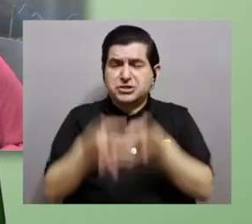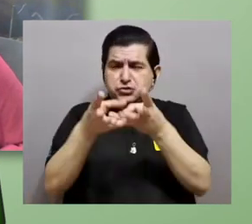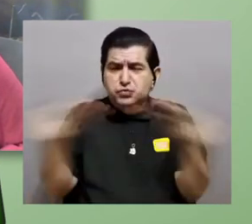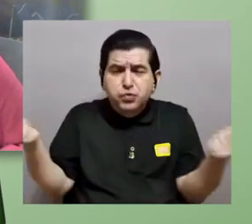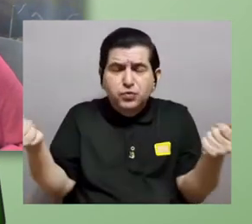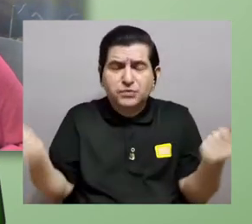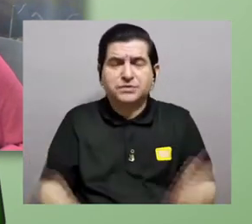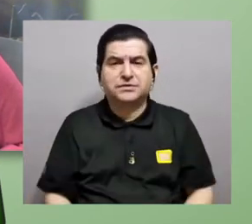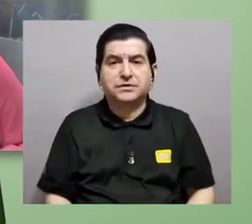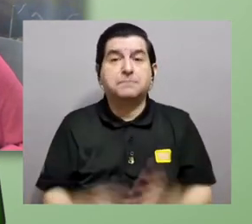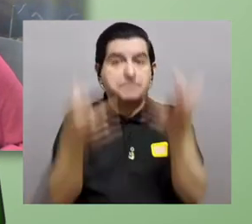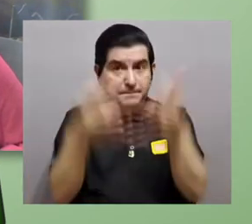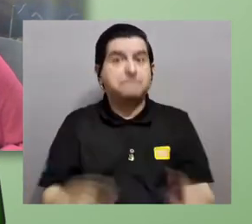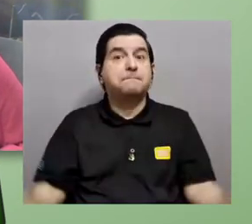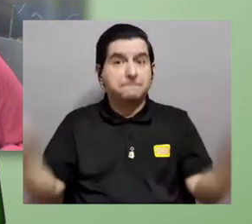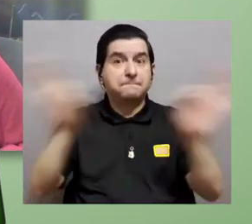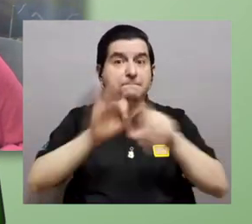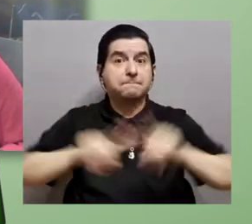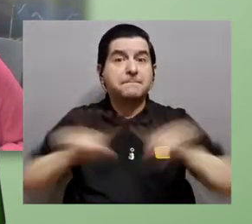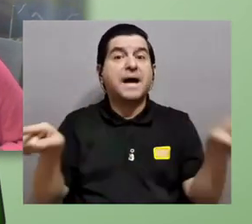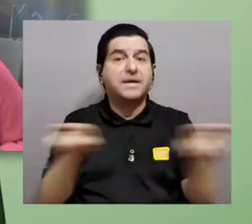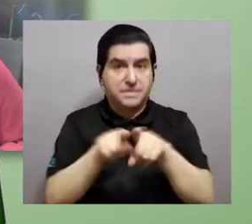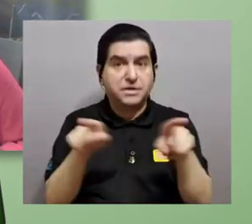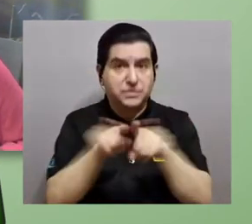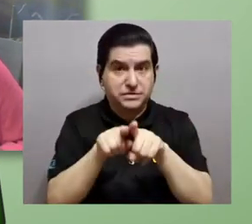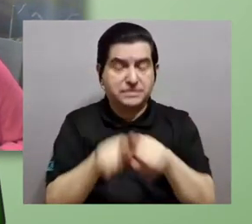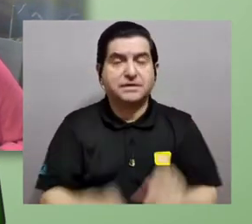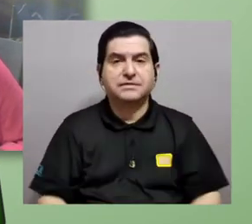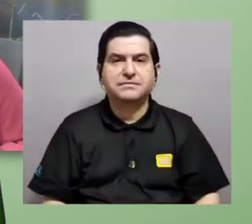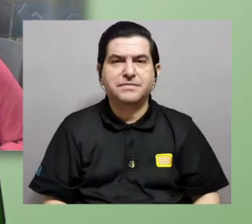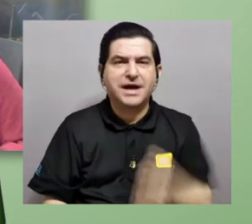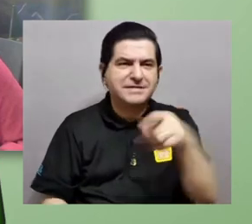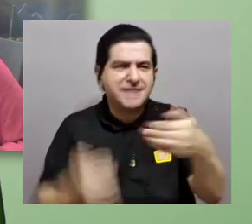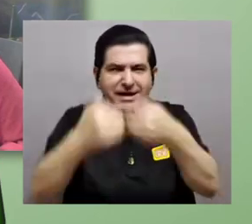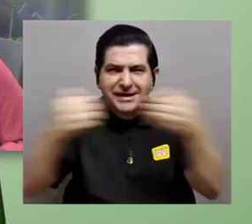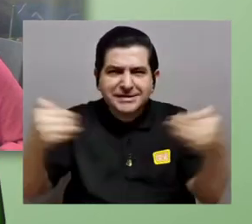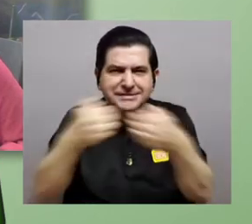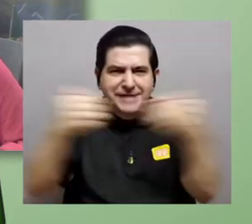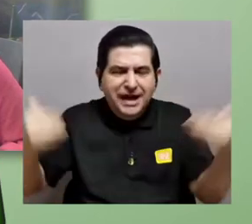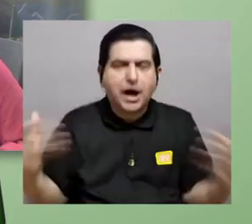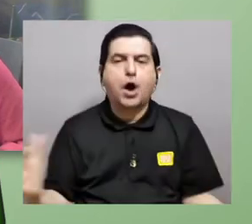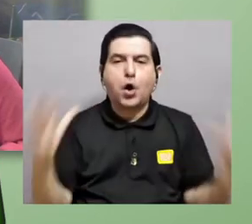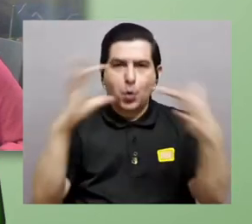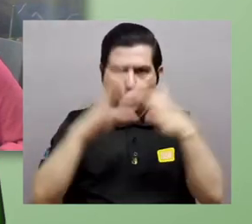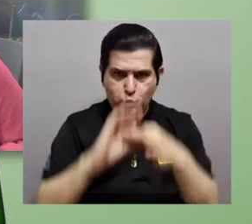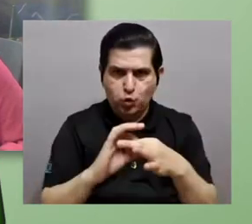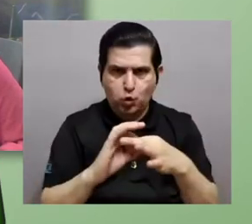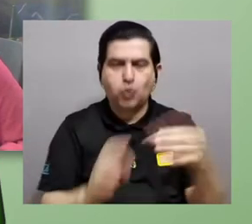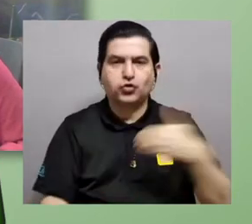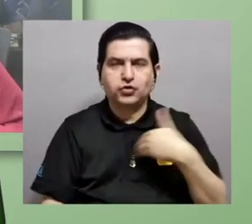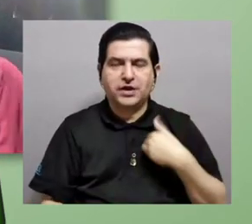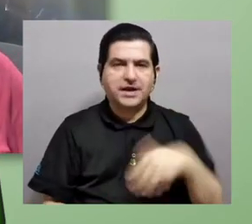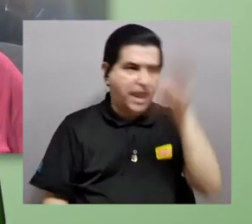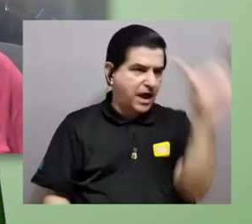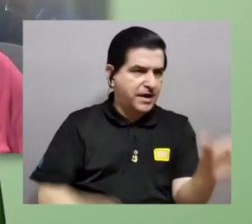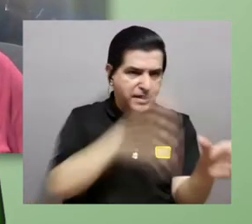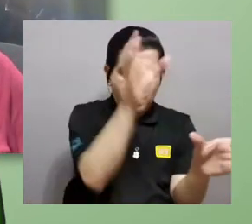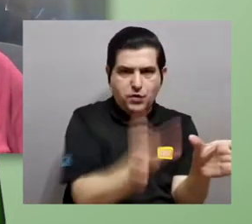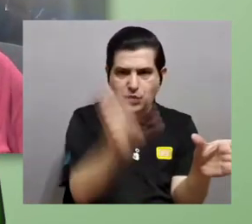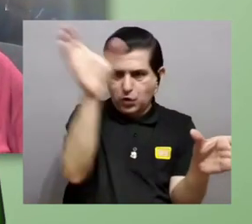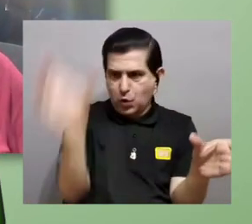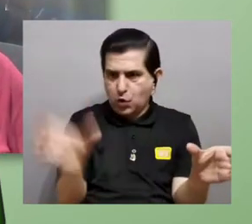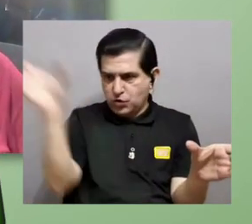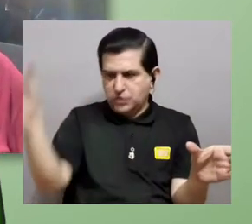grandes extinciones que han habido que son sumamente importantes, pero además también de esas separaciones y unión de